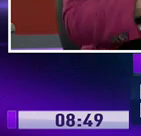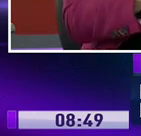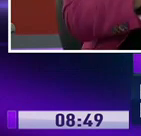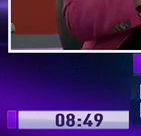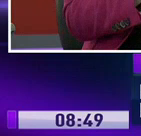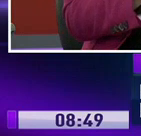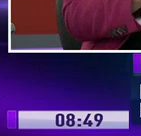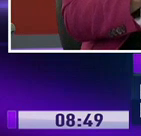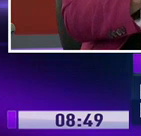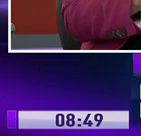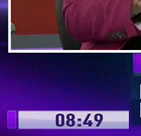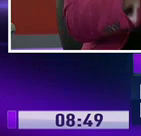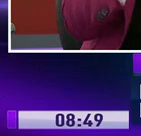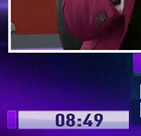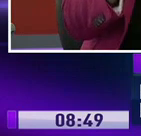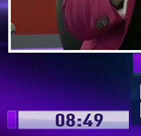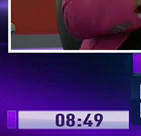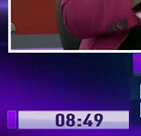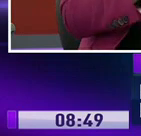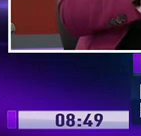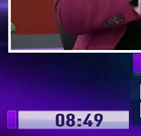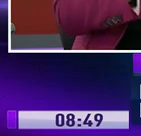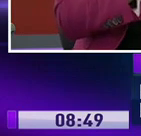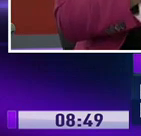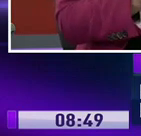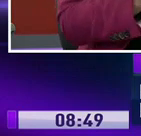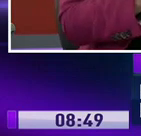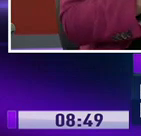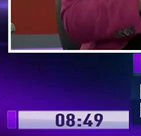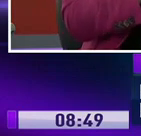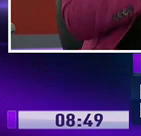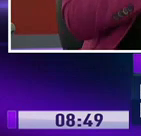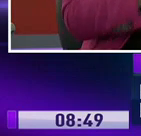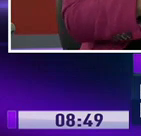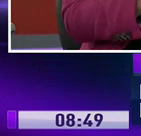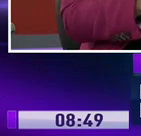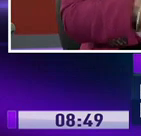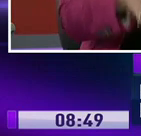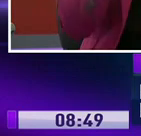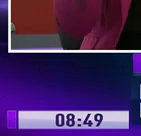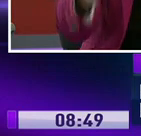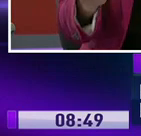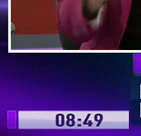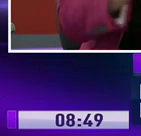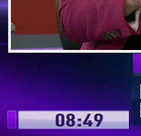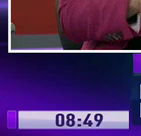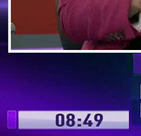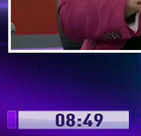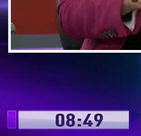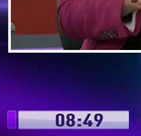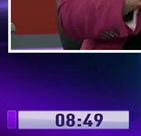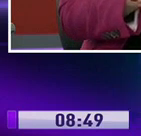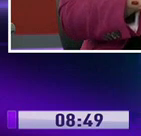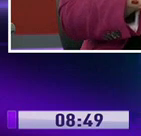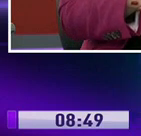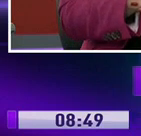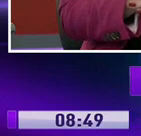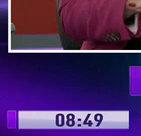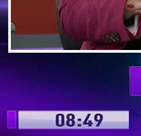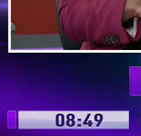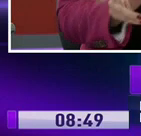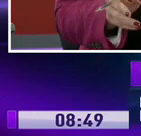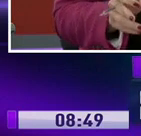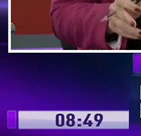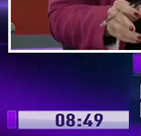hay varias denuncias que no están, que supuestamente no se estarían retirando los cuerpos de las viviendas y también existe incredulidad por